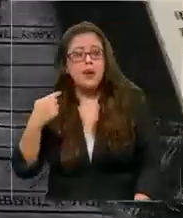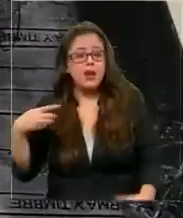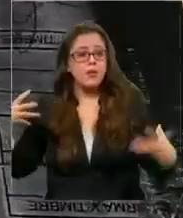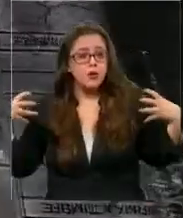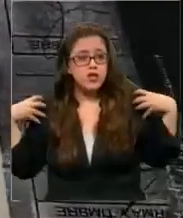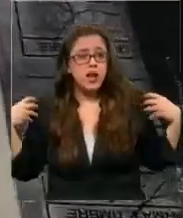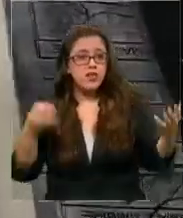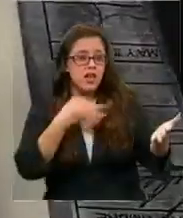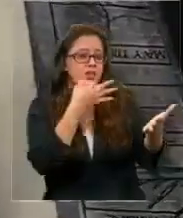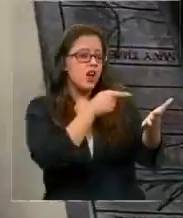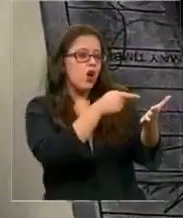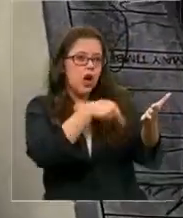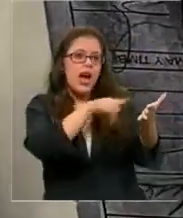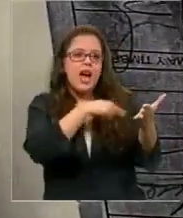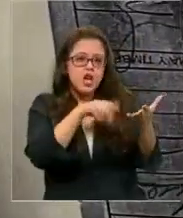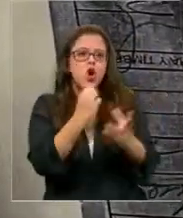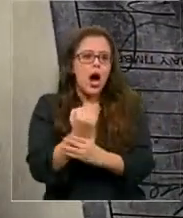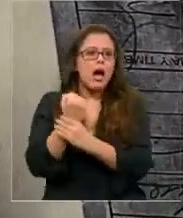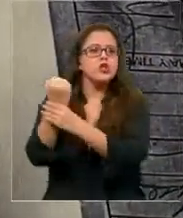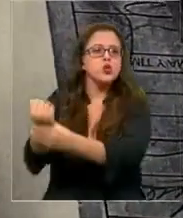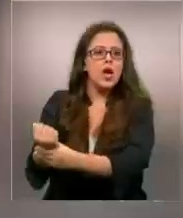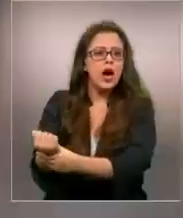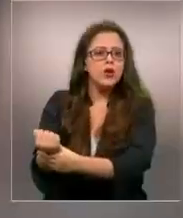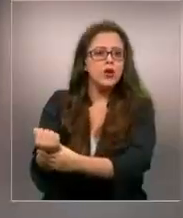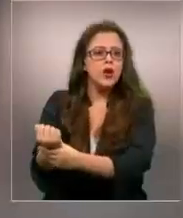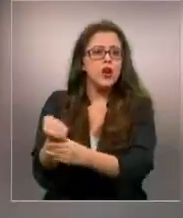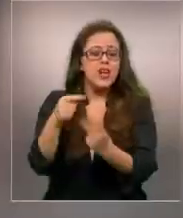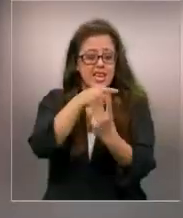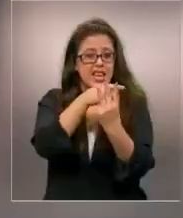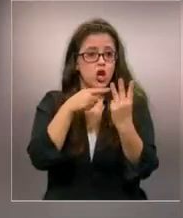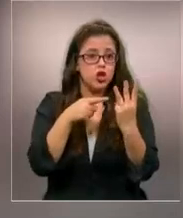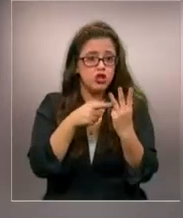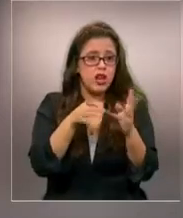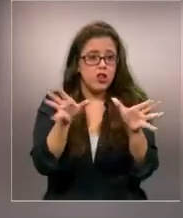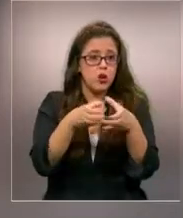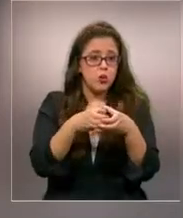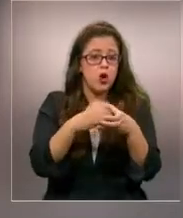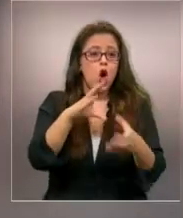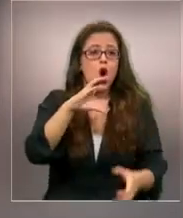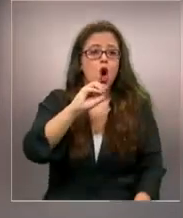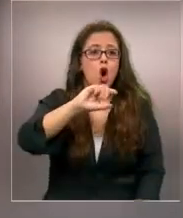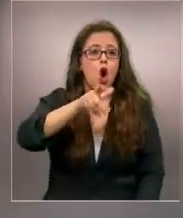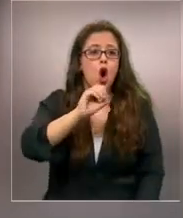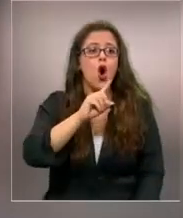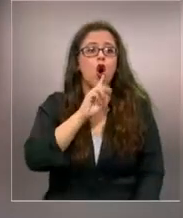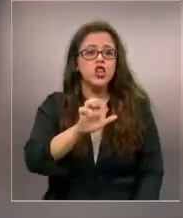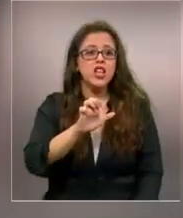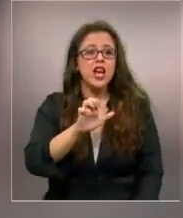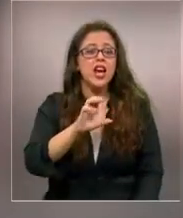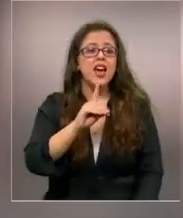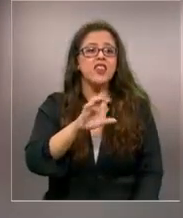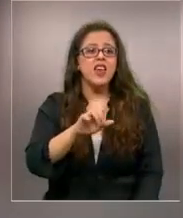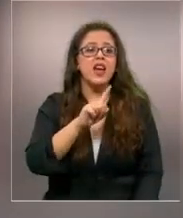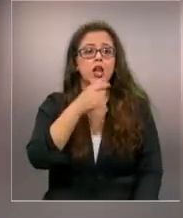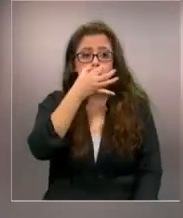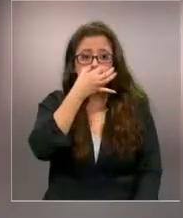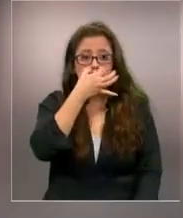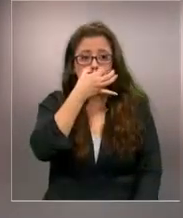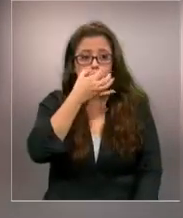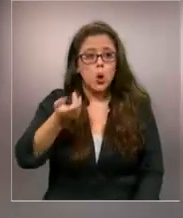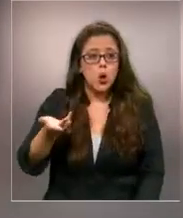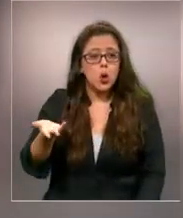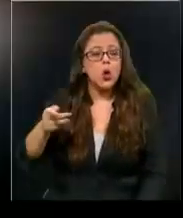reconoce como sus cómplices. El inseparable trío integrante de la banda Los Cogotes de Toro, Daniel, Christopher y Diego.